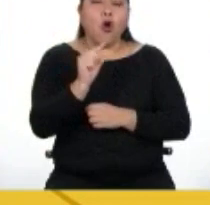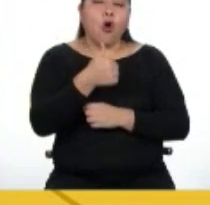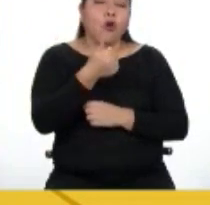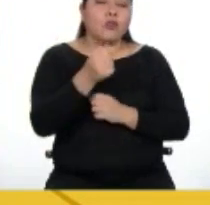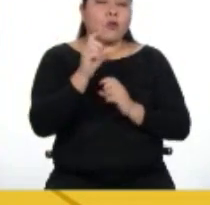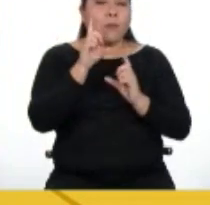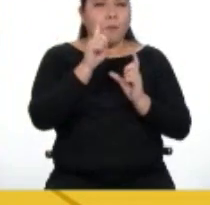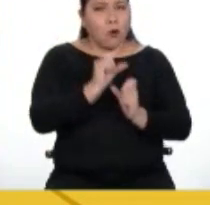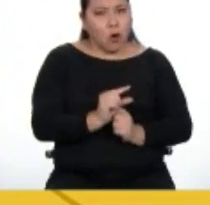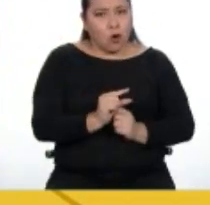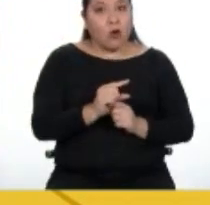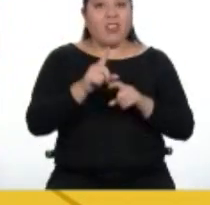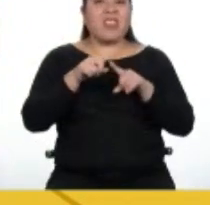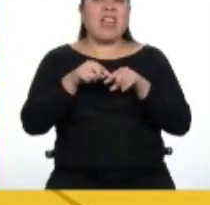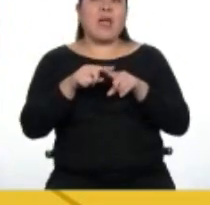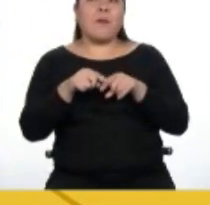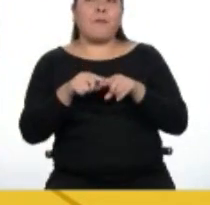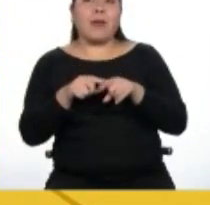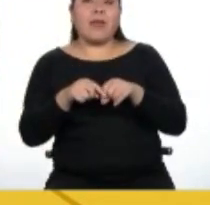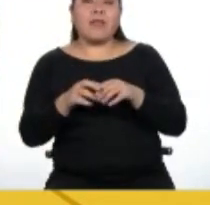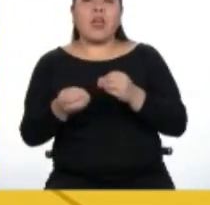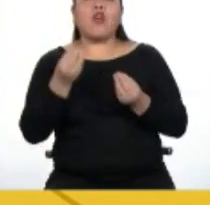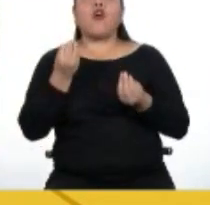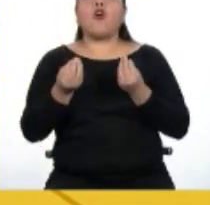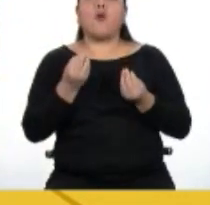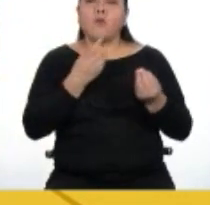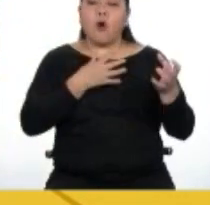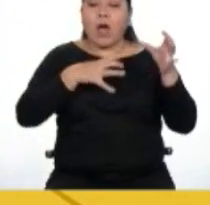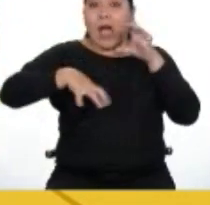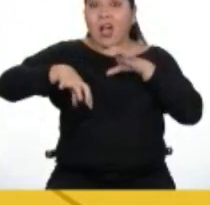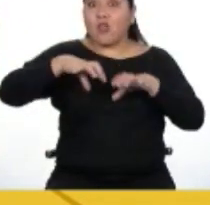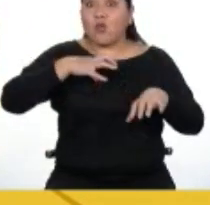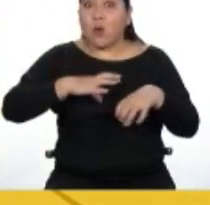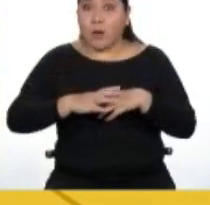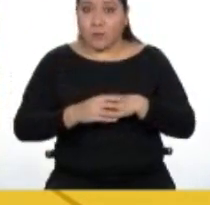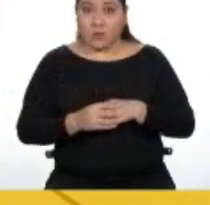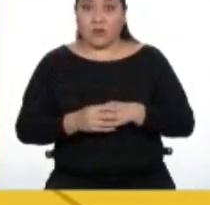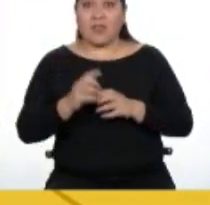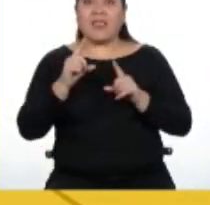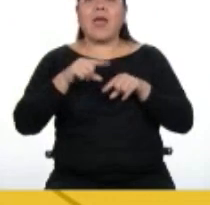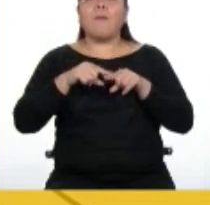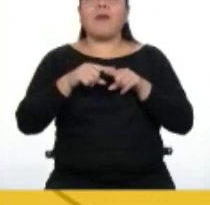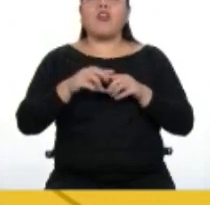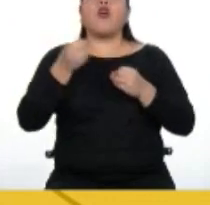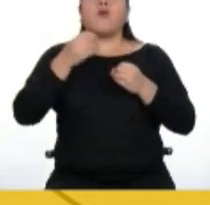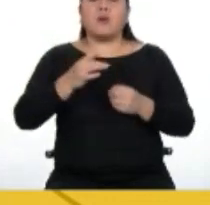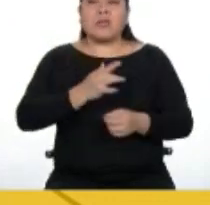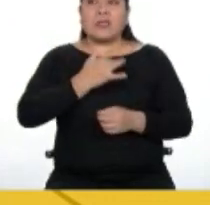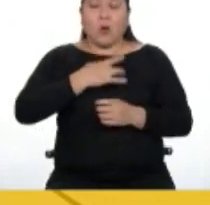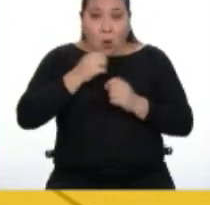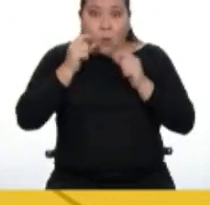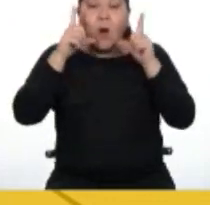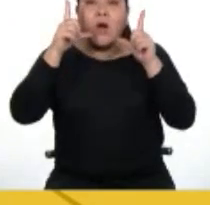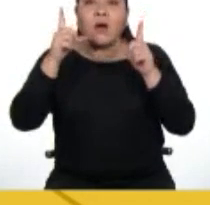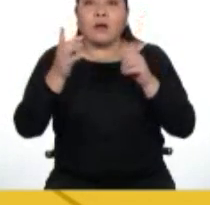de fuerza o de energía con que se realiza una acción. O sea, cómo reaccionamos.